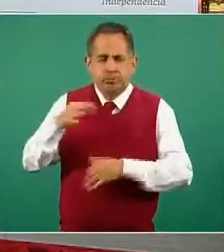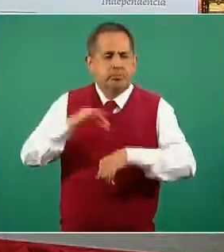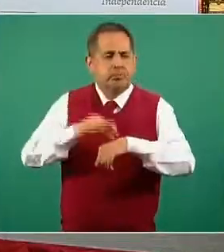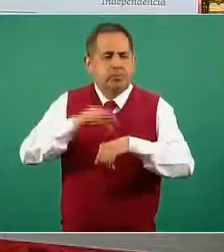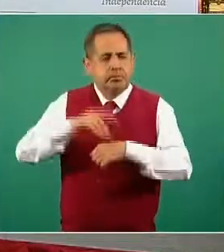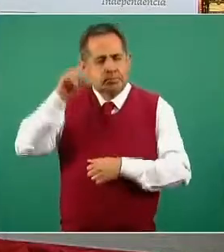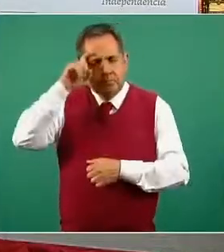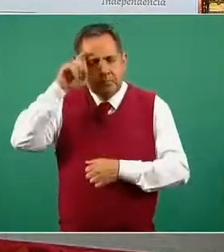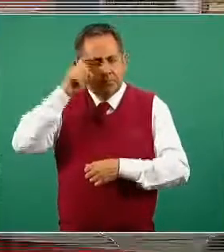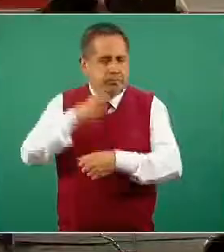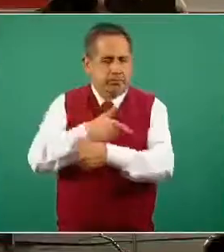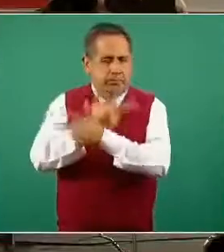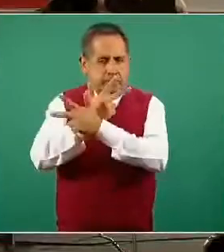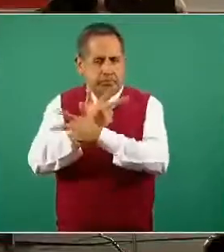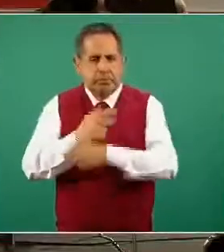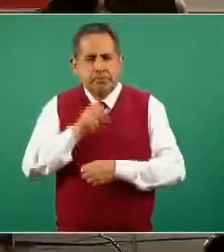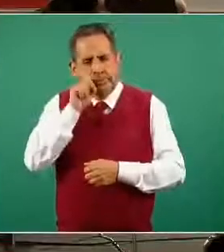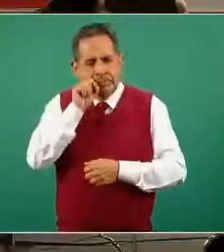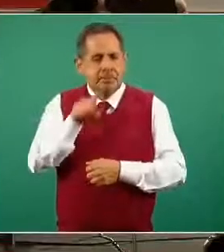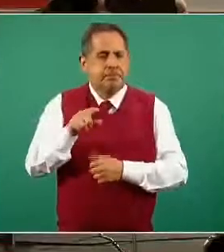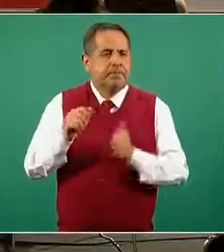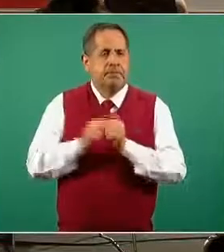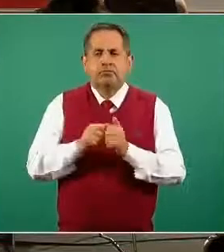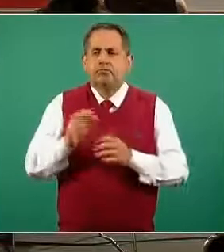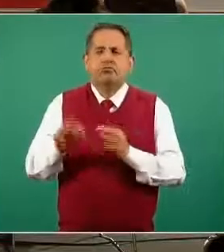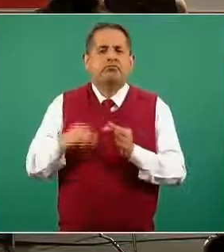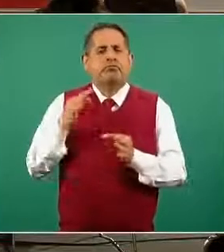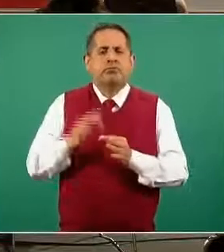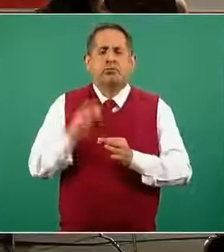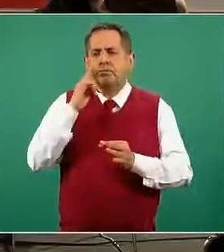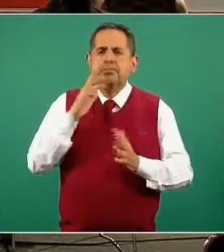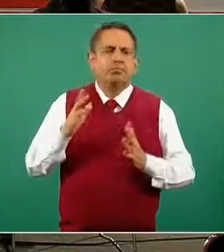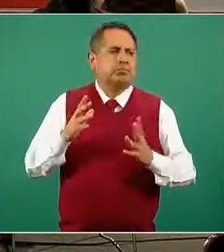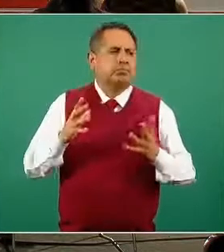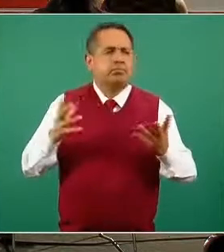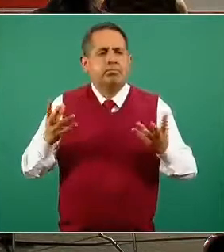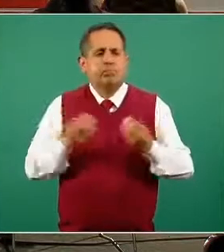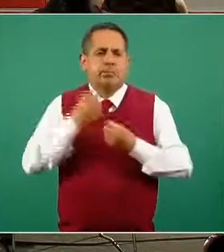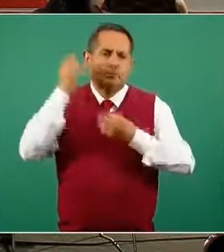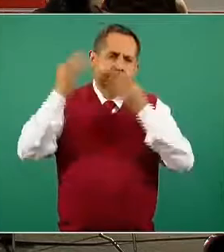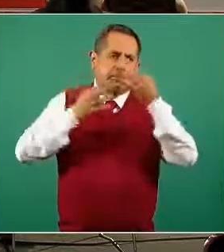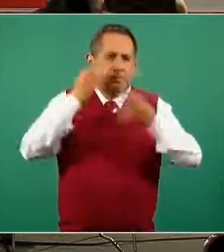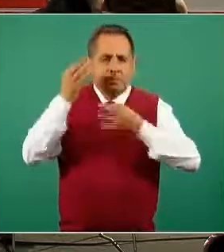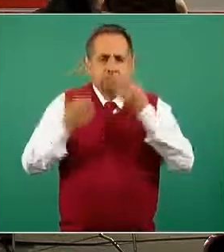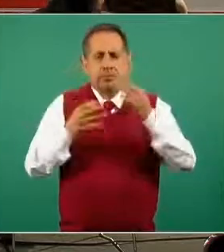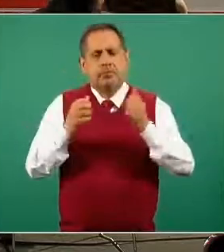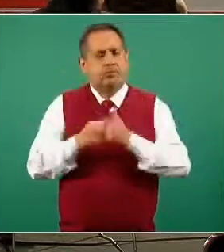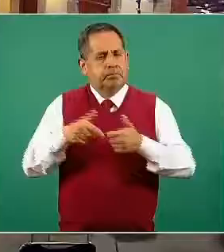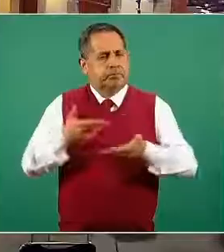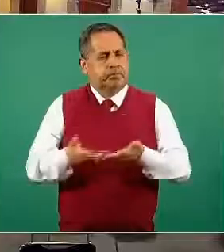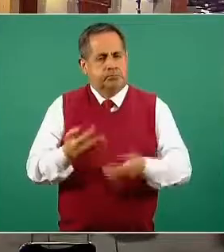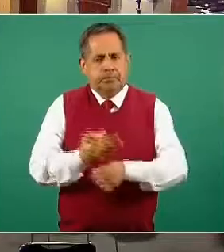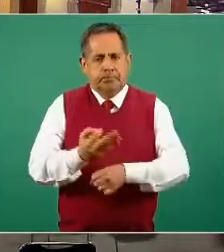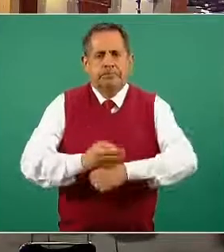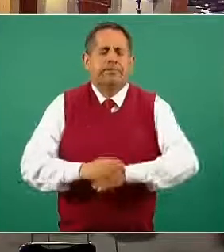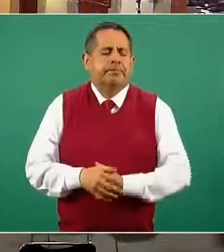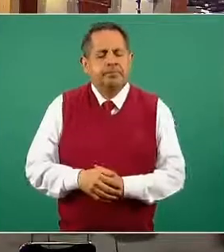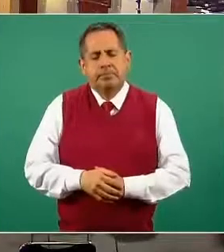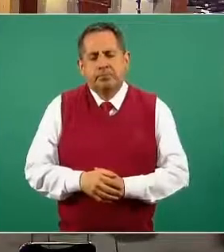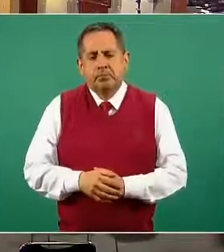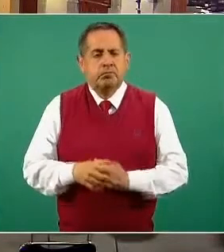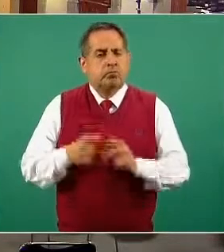virtual y también listo para participar en esta conferencia de prensa. Vamos entonces a iniciar